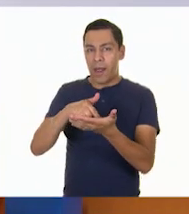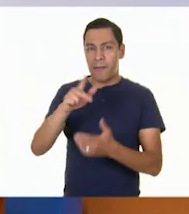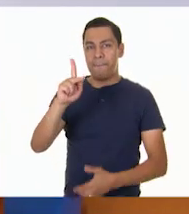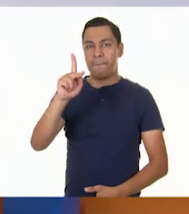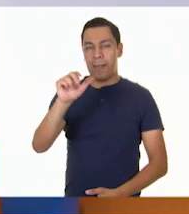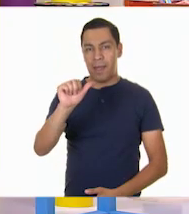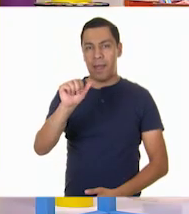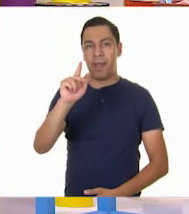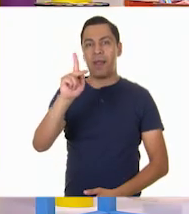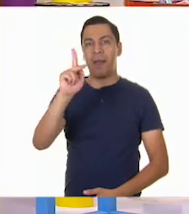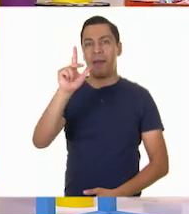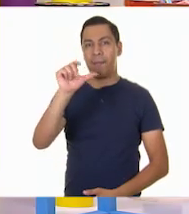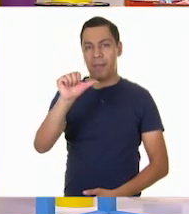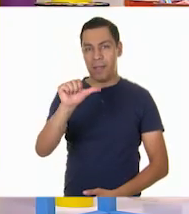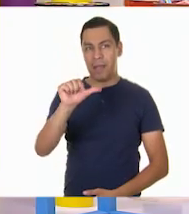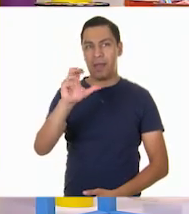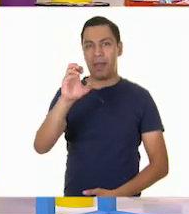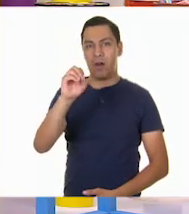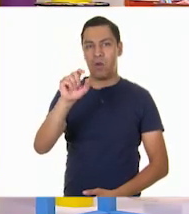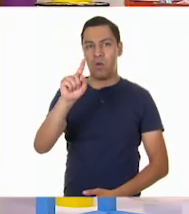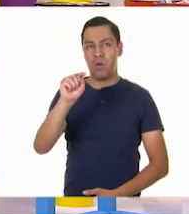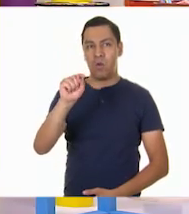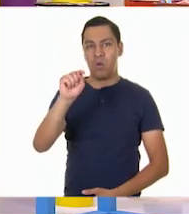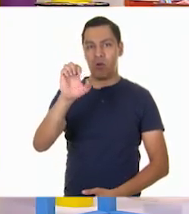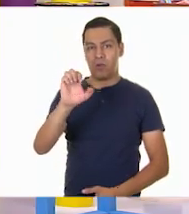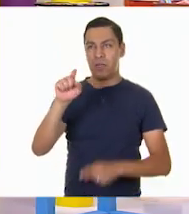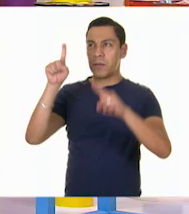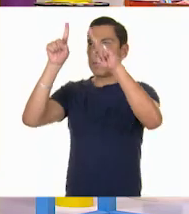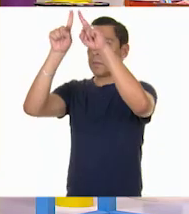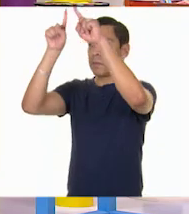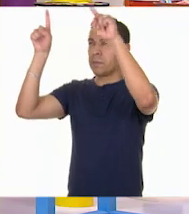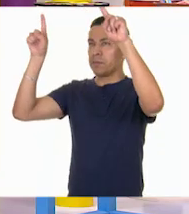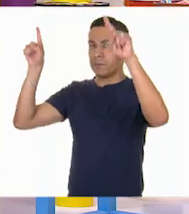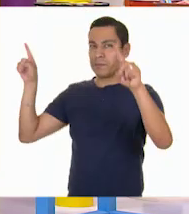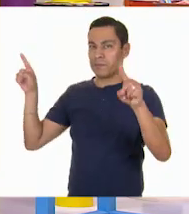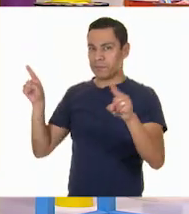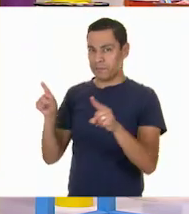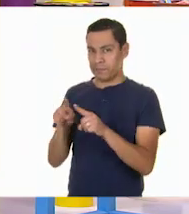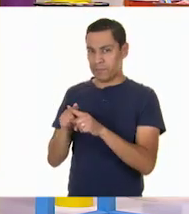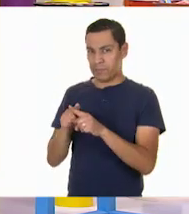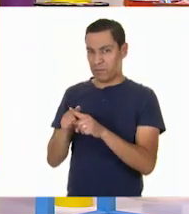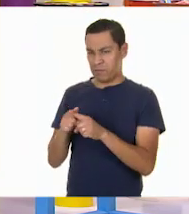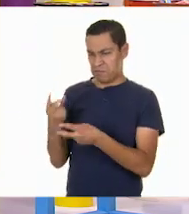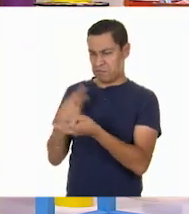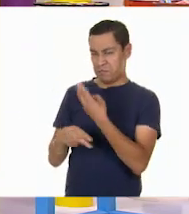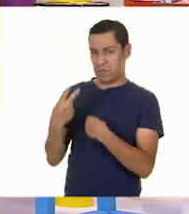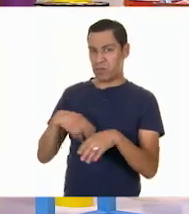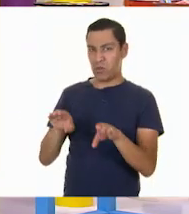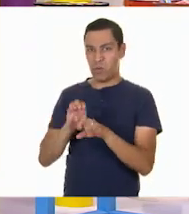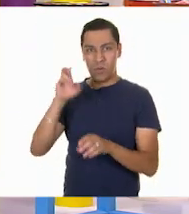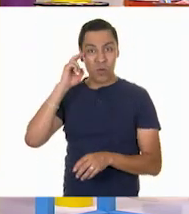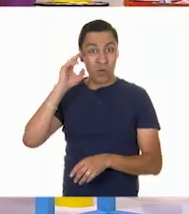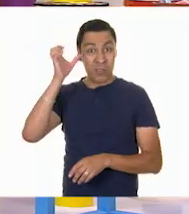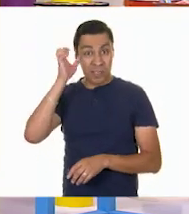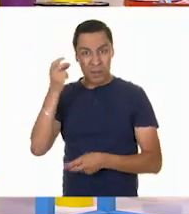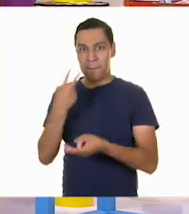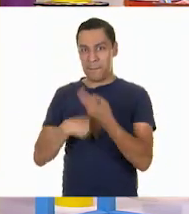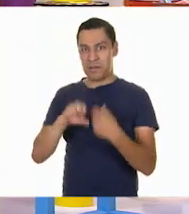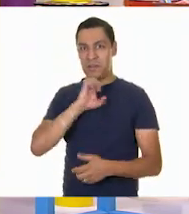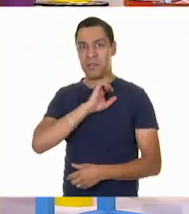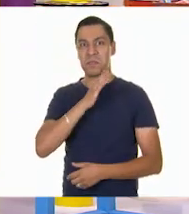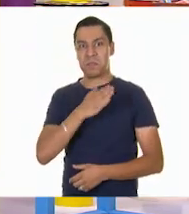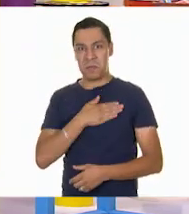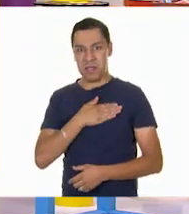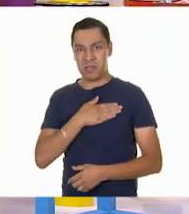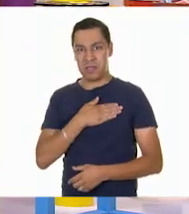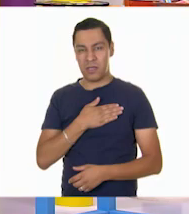papalote, vamos a ver, el papalote tiene un origen en China. Llegó a nuestro país con la llegada de los españoles. En muchos